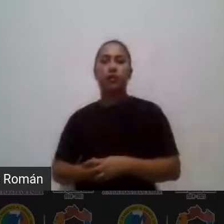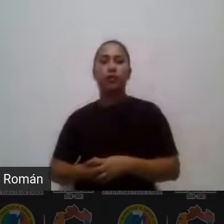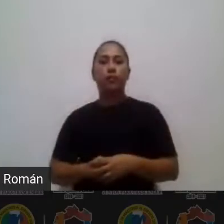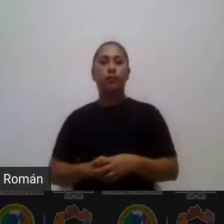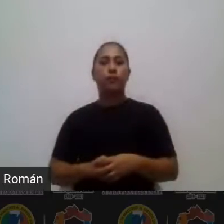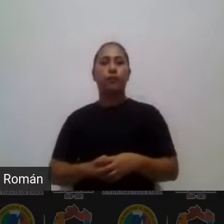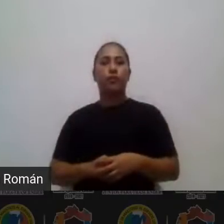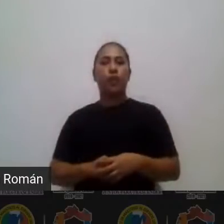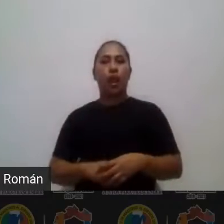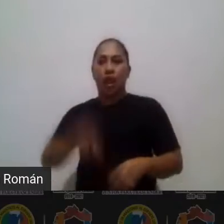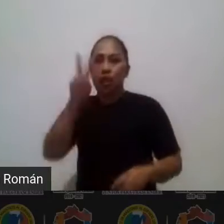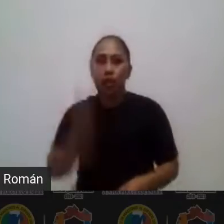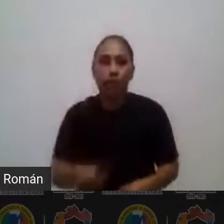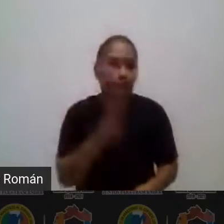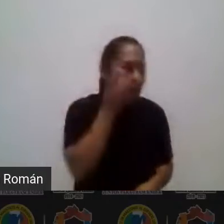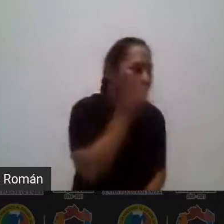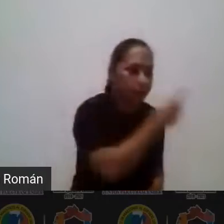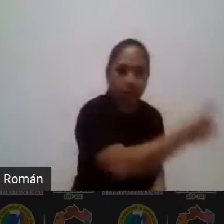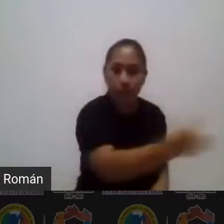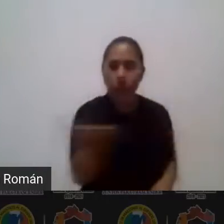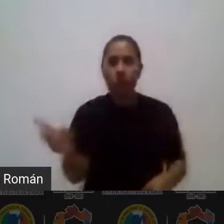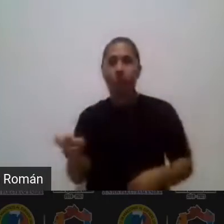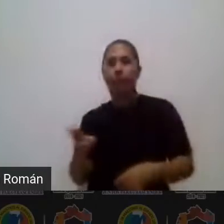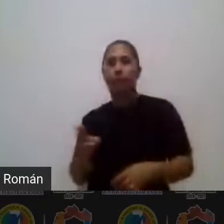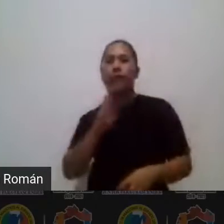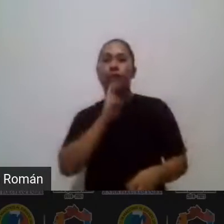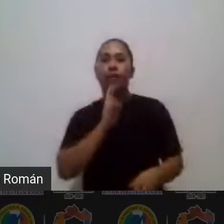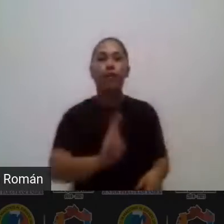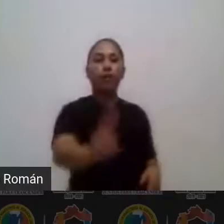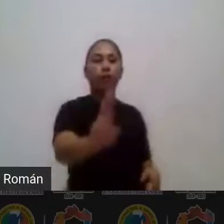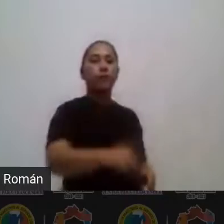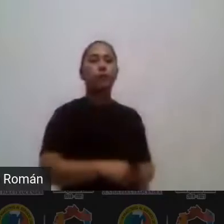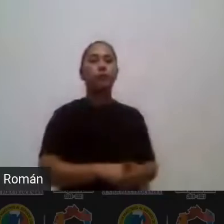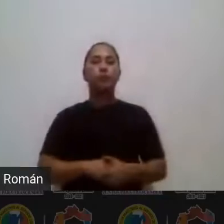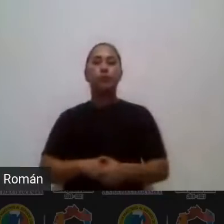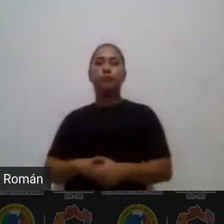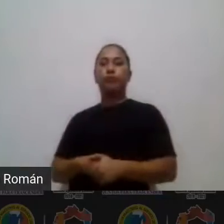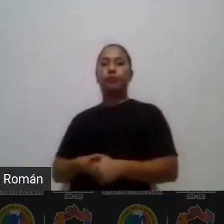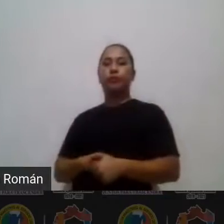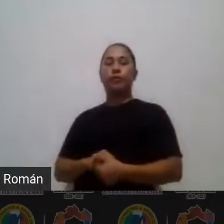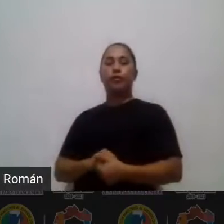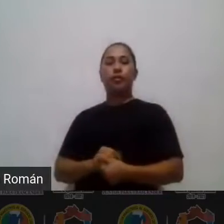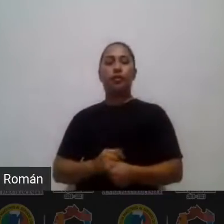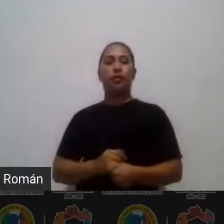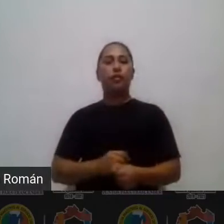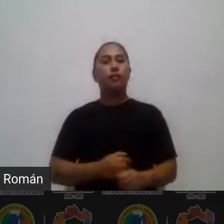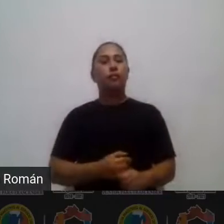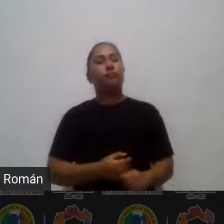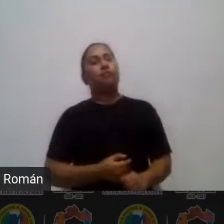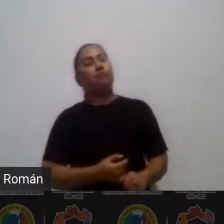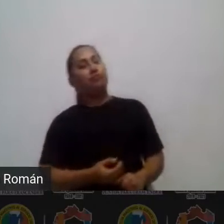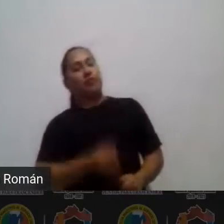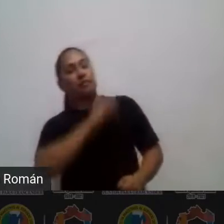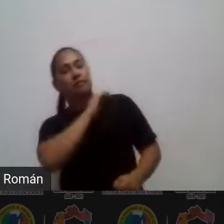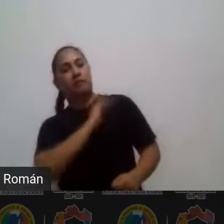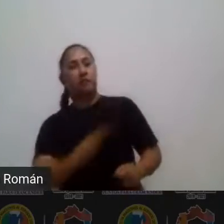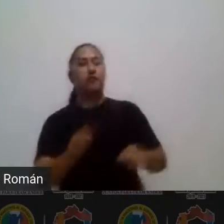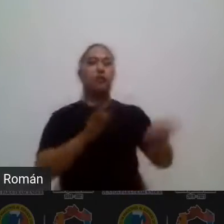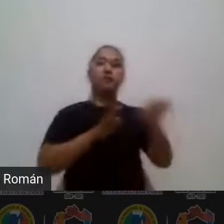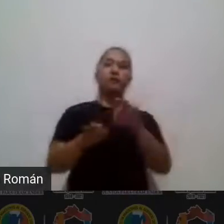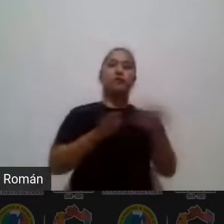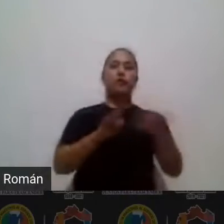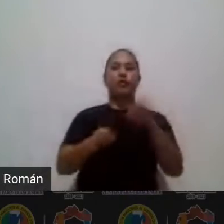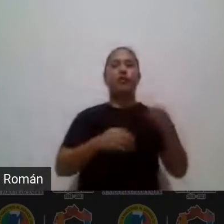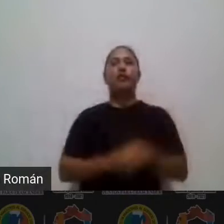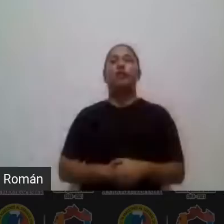comprobación y los resultados si de algo pedíamos nuestra limosna con la currícula vigente es